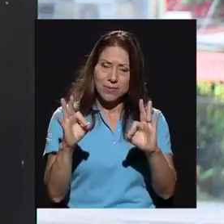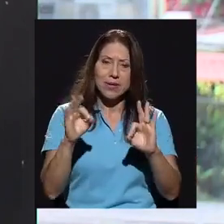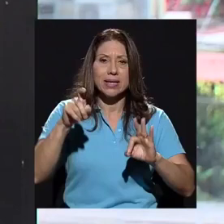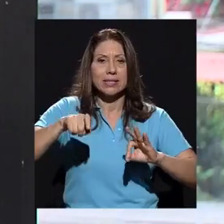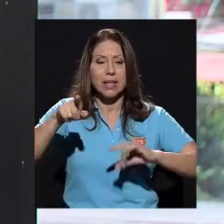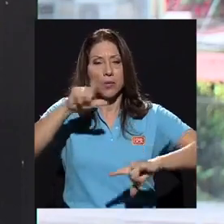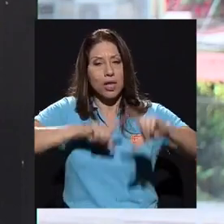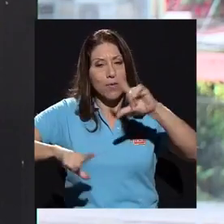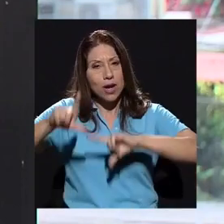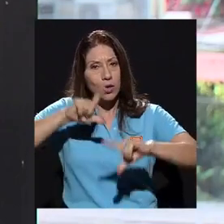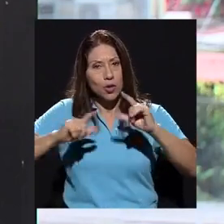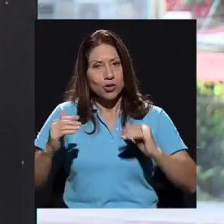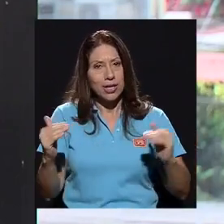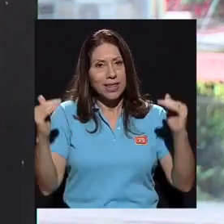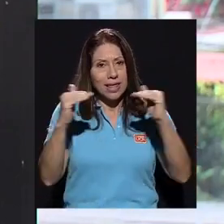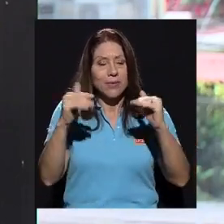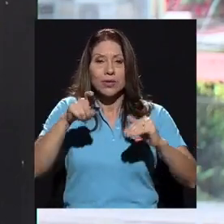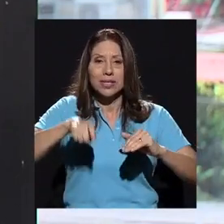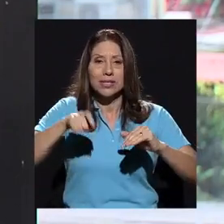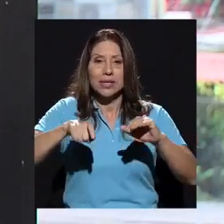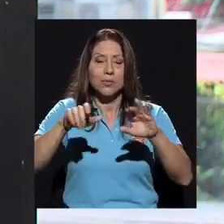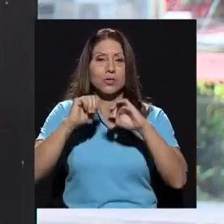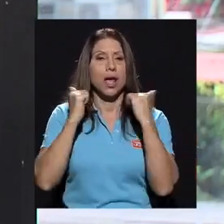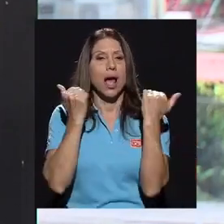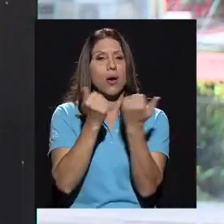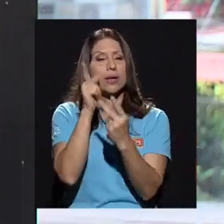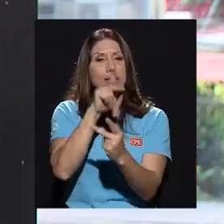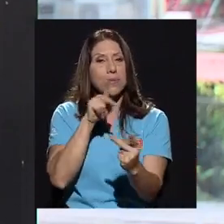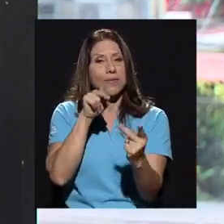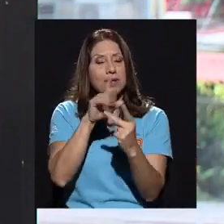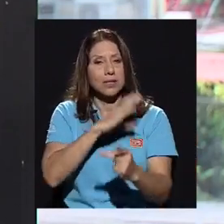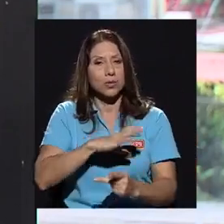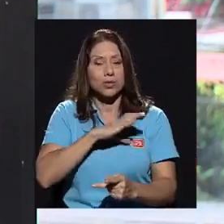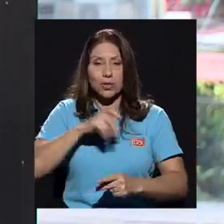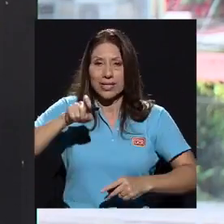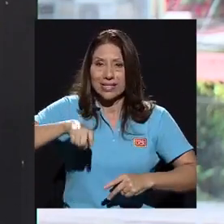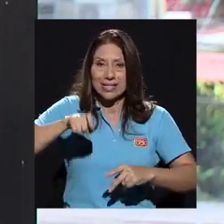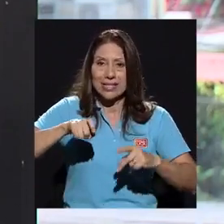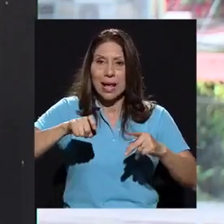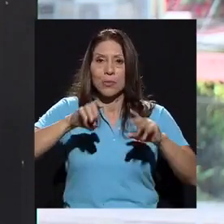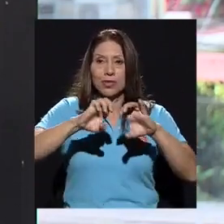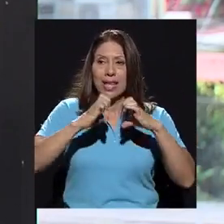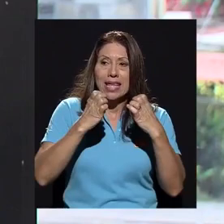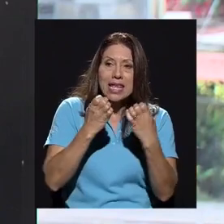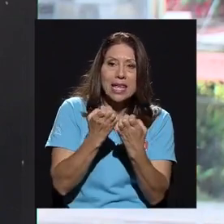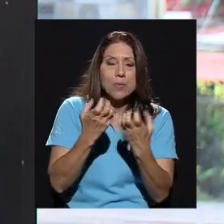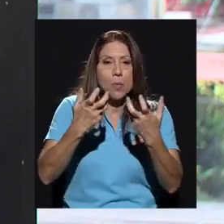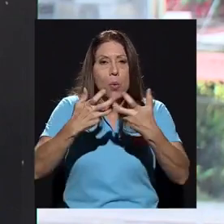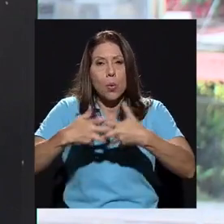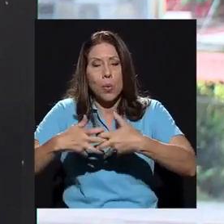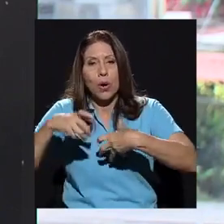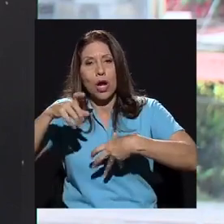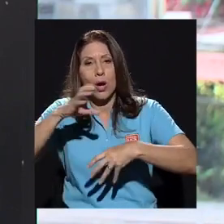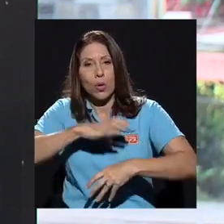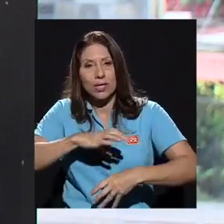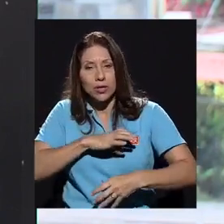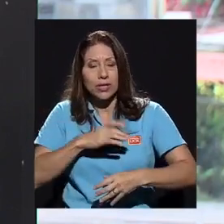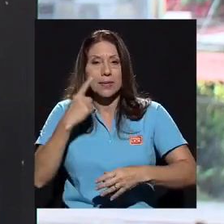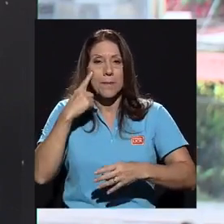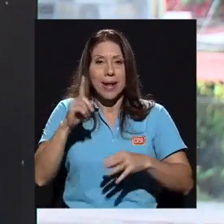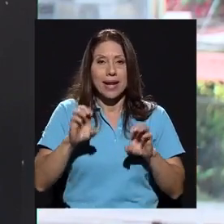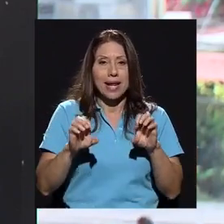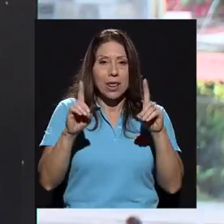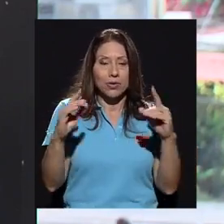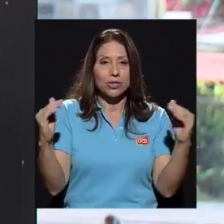equitativos, necesitamos aulas en perfectas condiciones, necesitamos equipo, necesitamos una serie de condiciones para que la